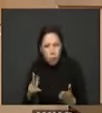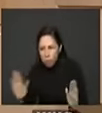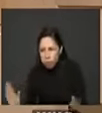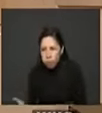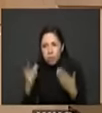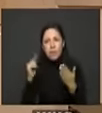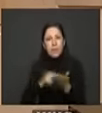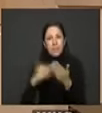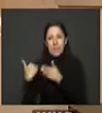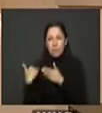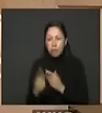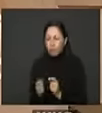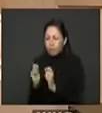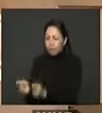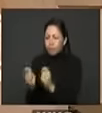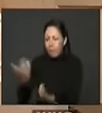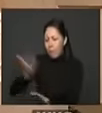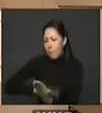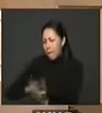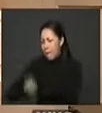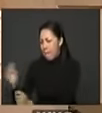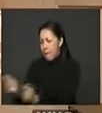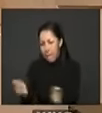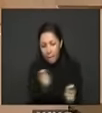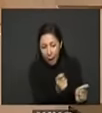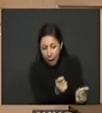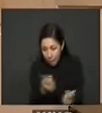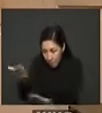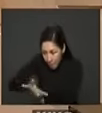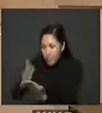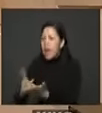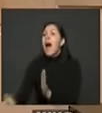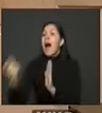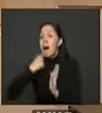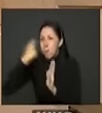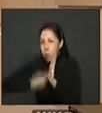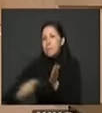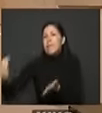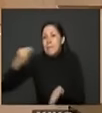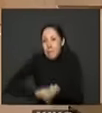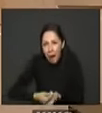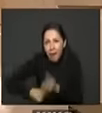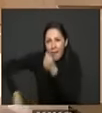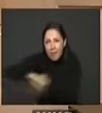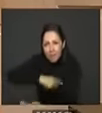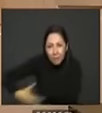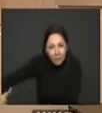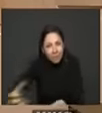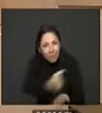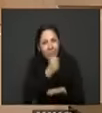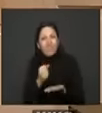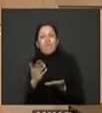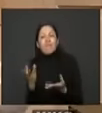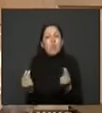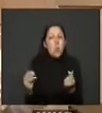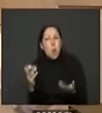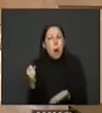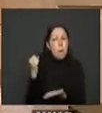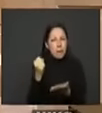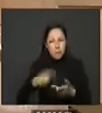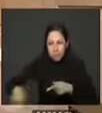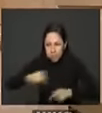catástro y la titularidad de los predios para poder recoger predial va a tener cómo hacer presupuesto participativo local con sus comunidades